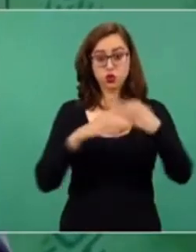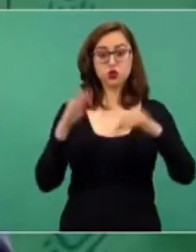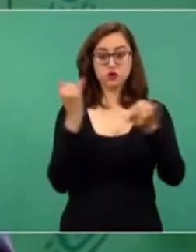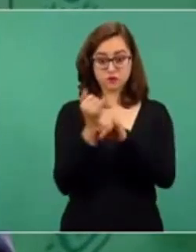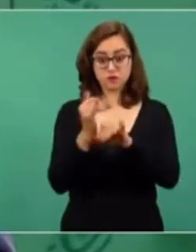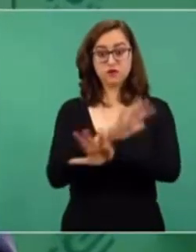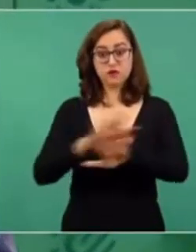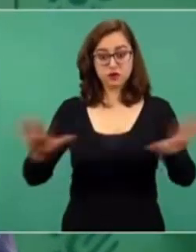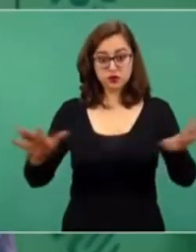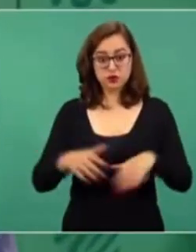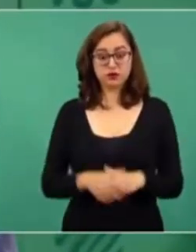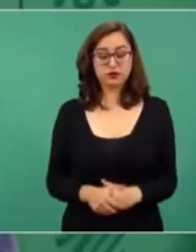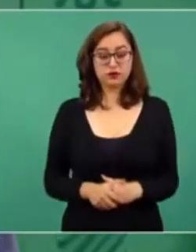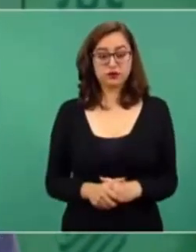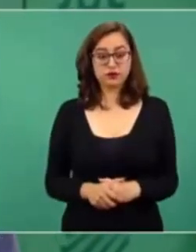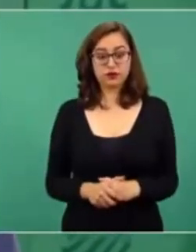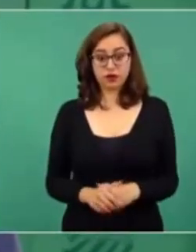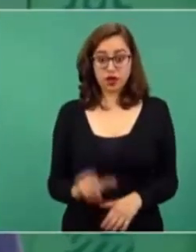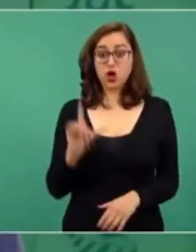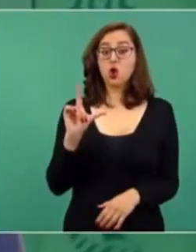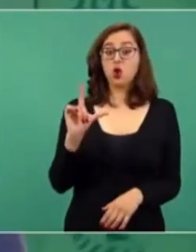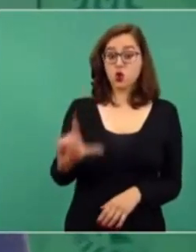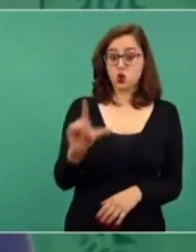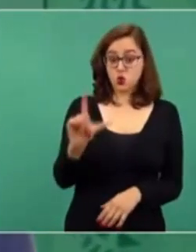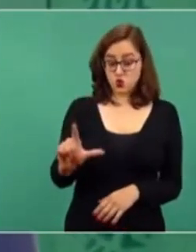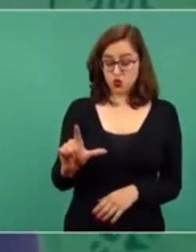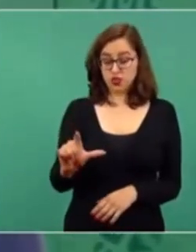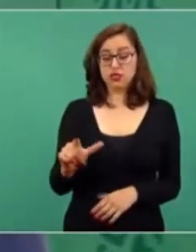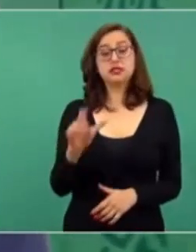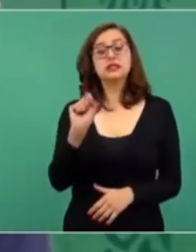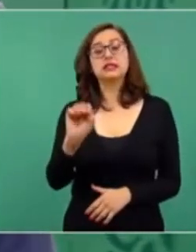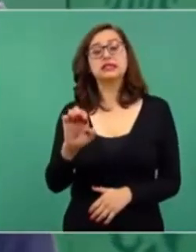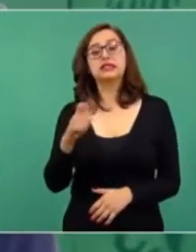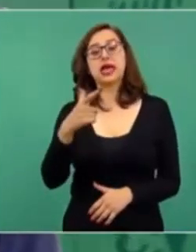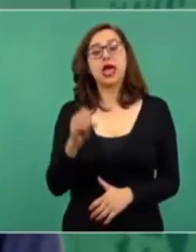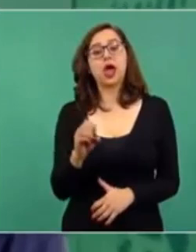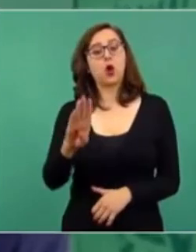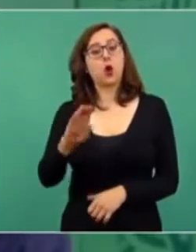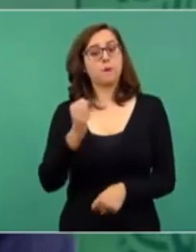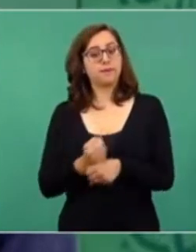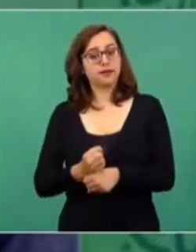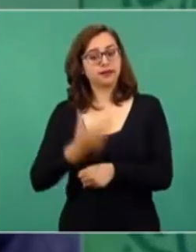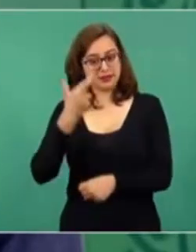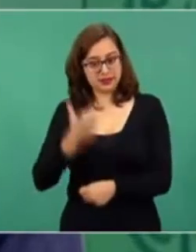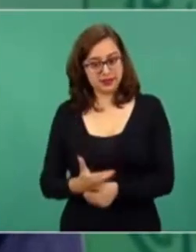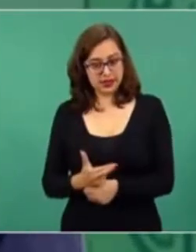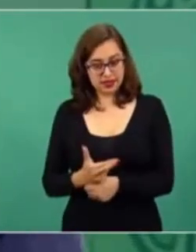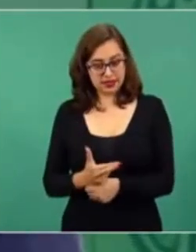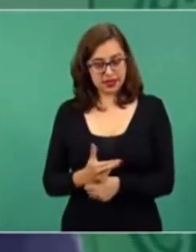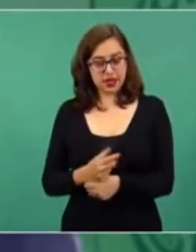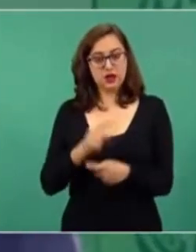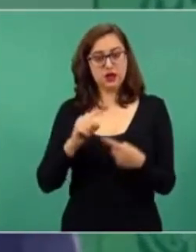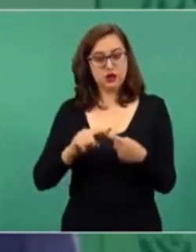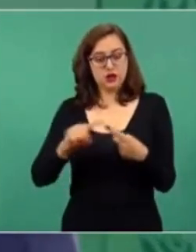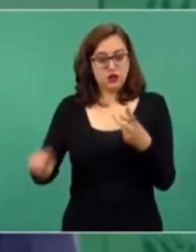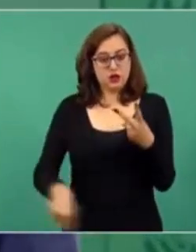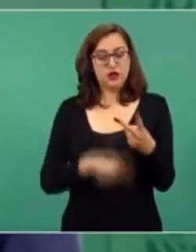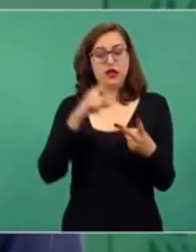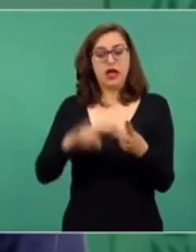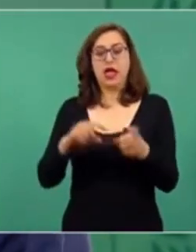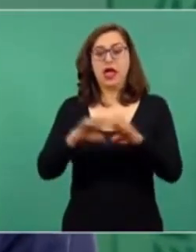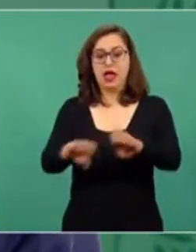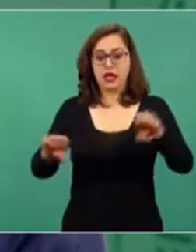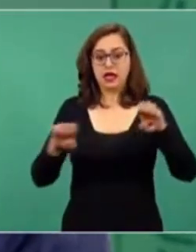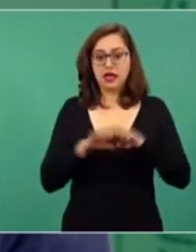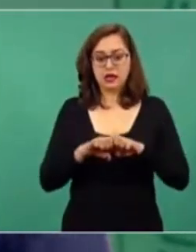el secretario de Gobernación con todos los miembros del Gabinete